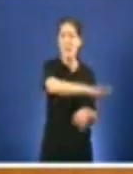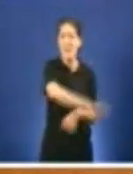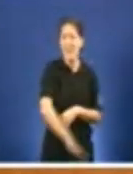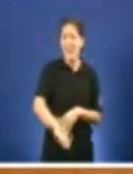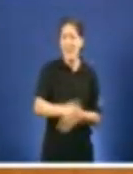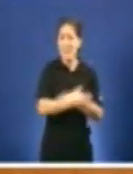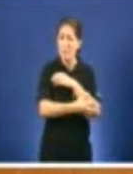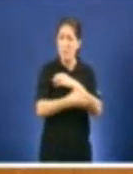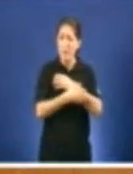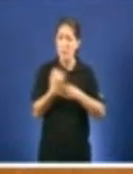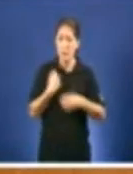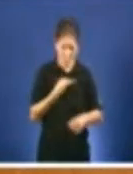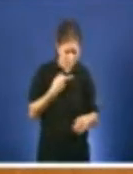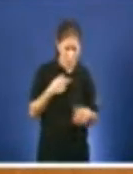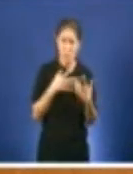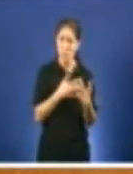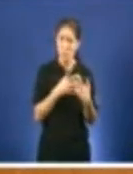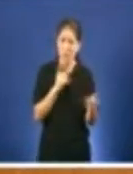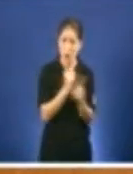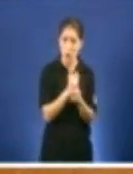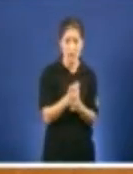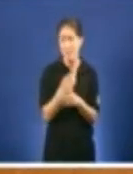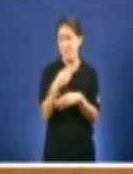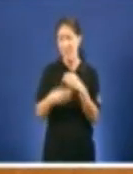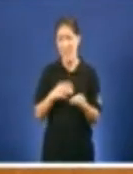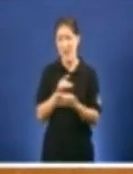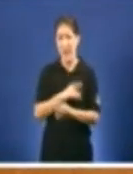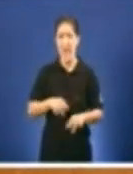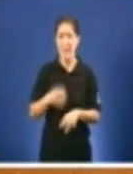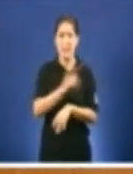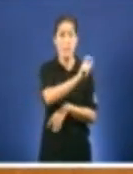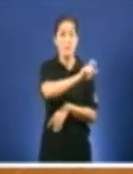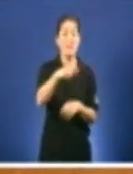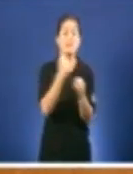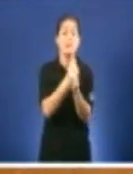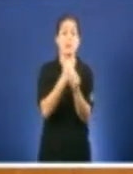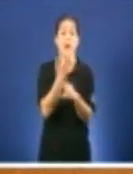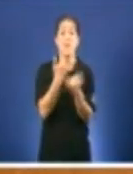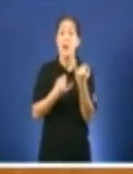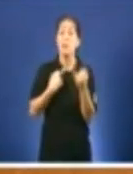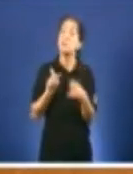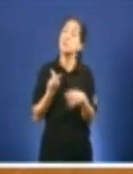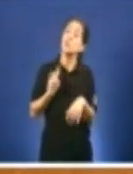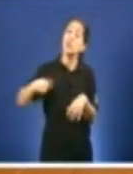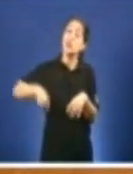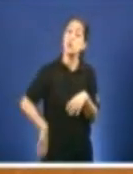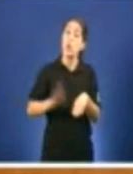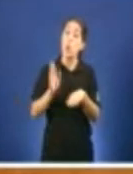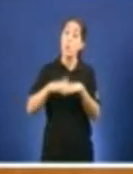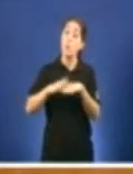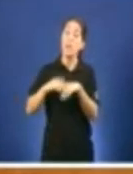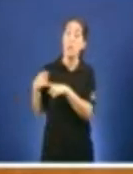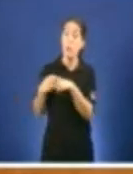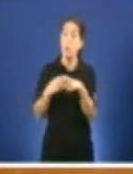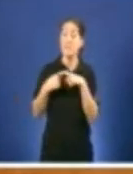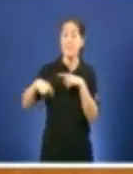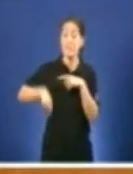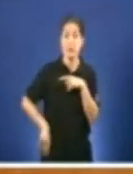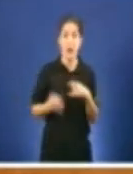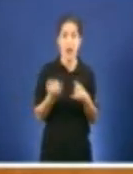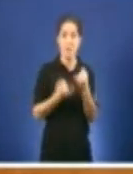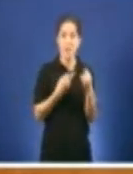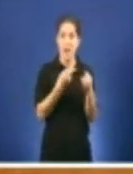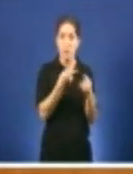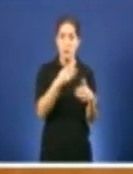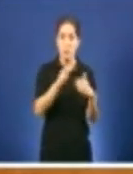nada de nada para combatela. Os traballadores que cobran, por debaixo do salario mínimo interprofesional, non lhes importa. Por primeira vez,